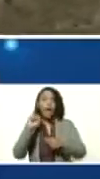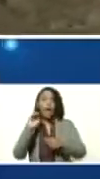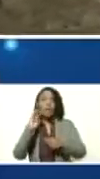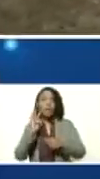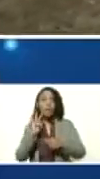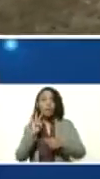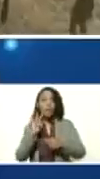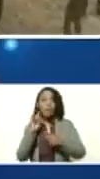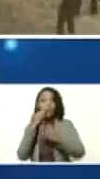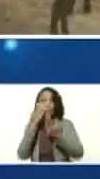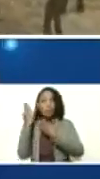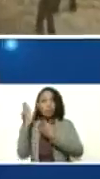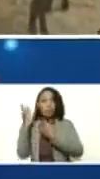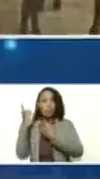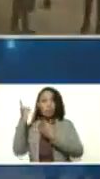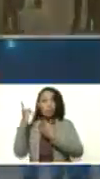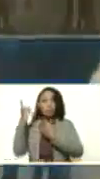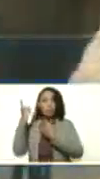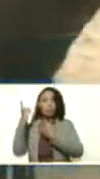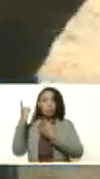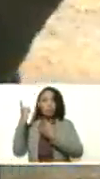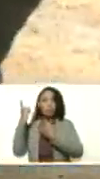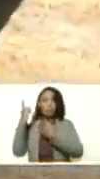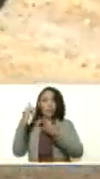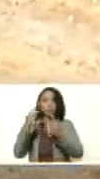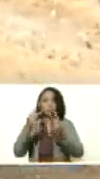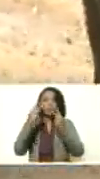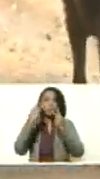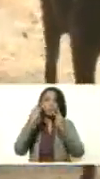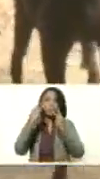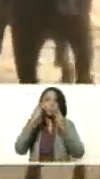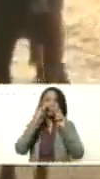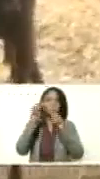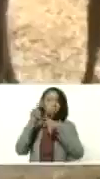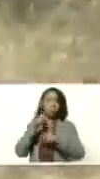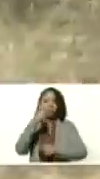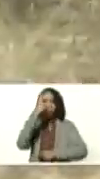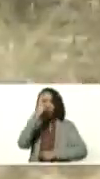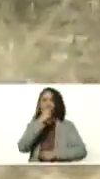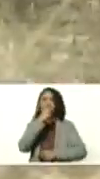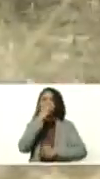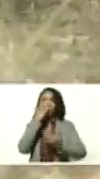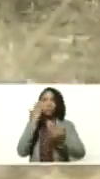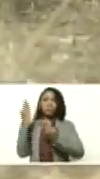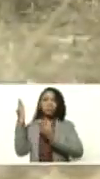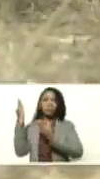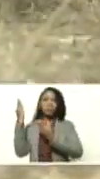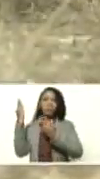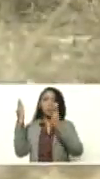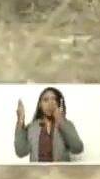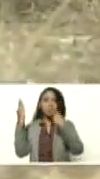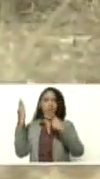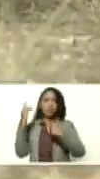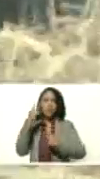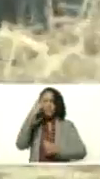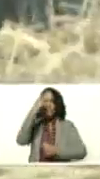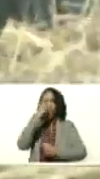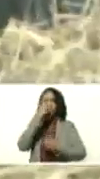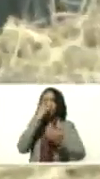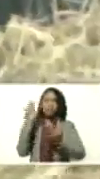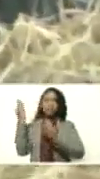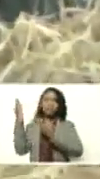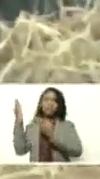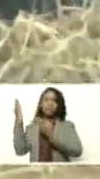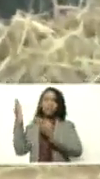Aquí están los padrotes, mira. Lo miran a uno con cara de padrote. ¿Ah? Mira como lo miran becerría a uno. ¿Ah?